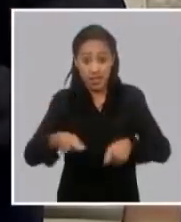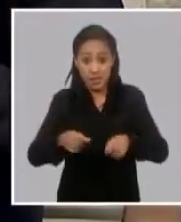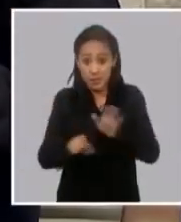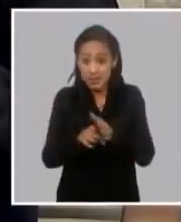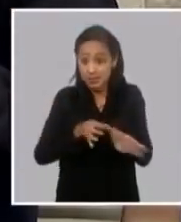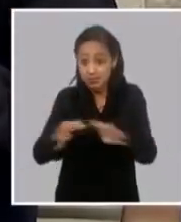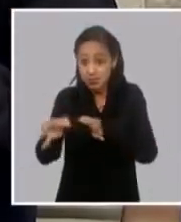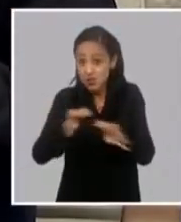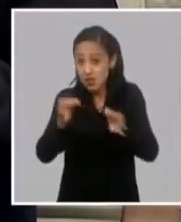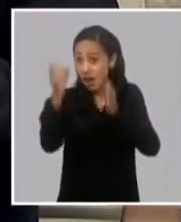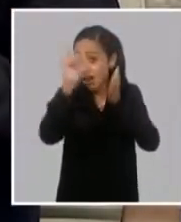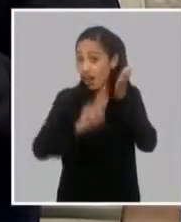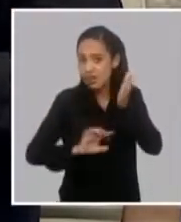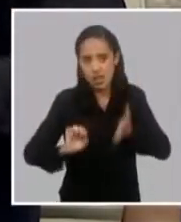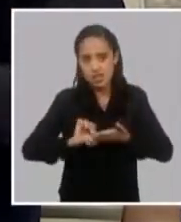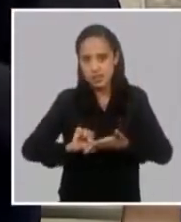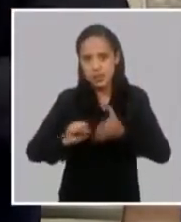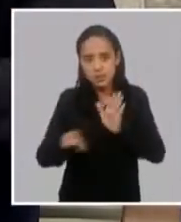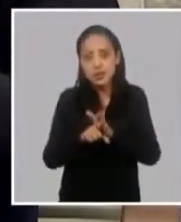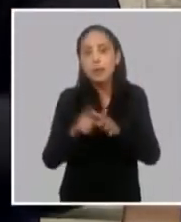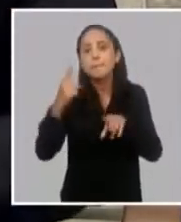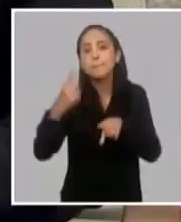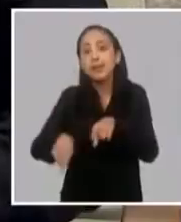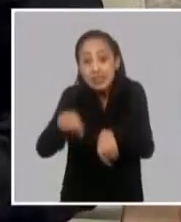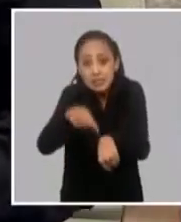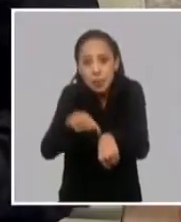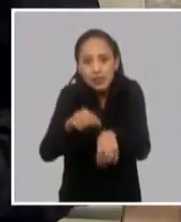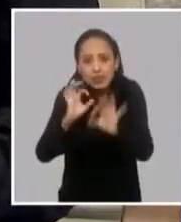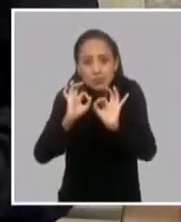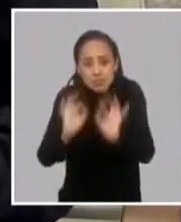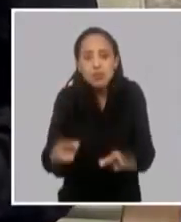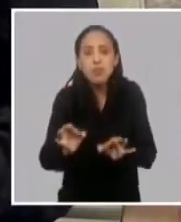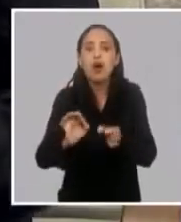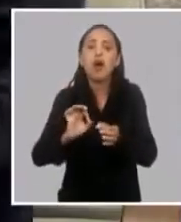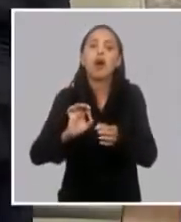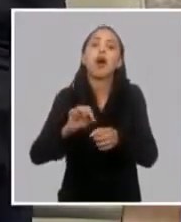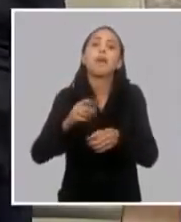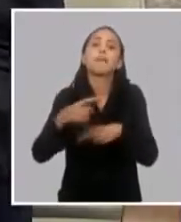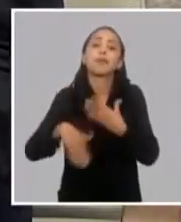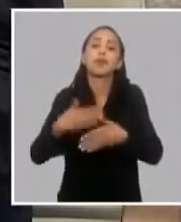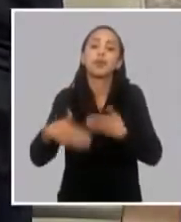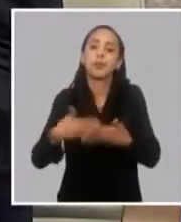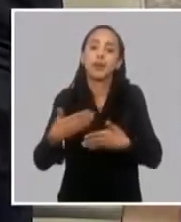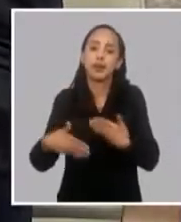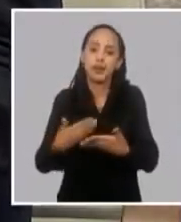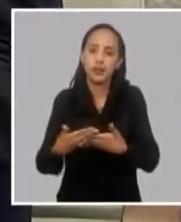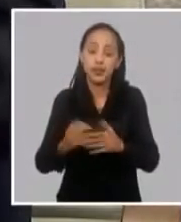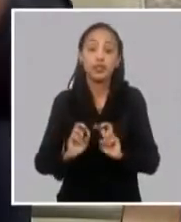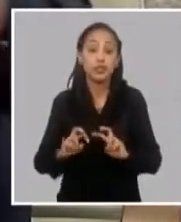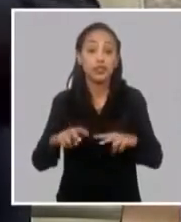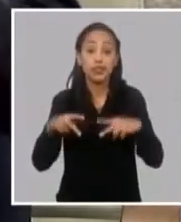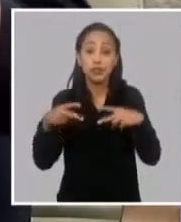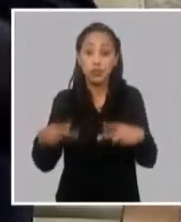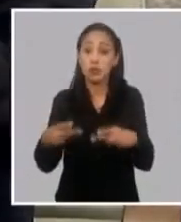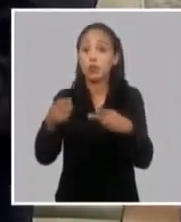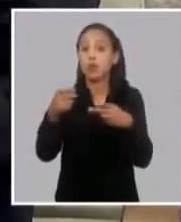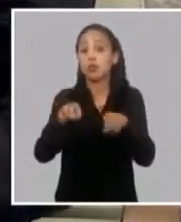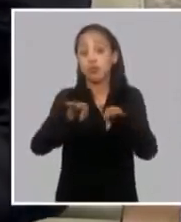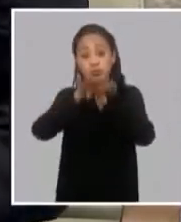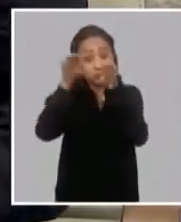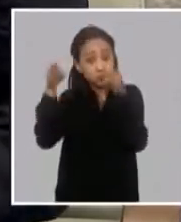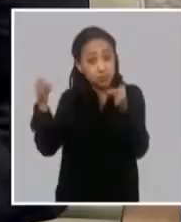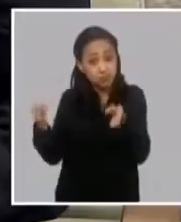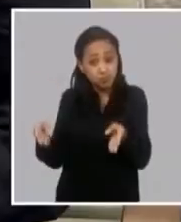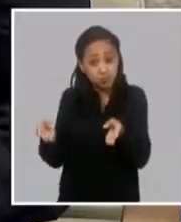y ponerse el servicio, ha habido problemas también con el equipamiento,